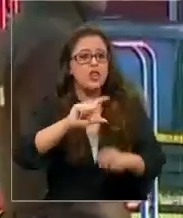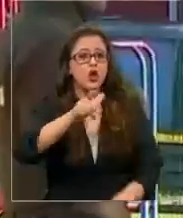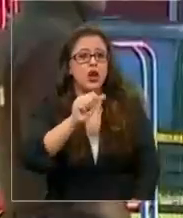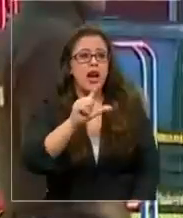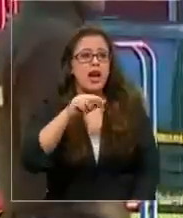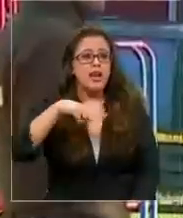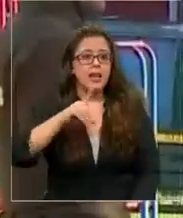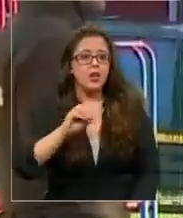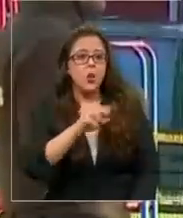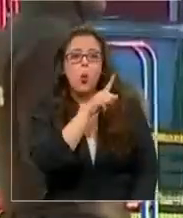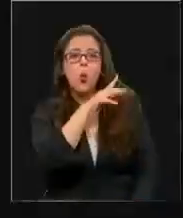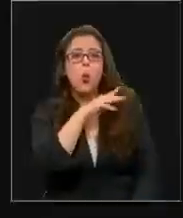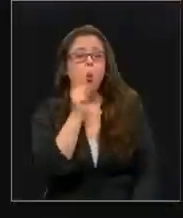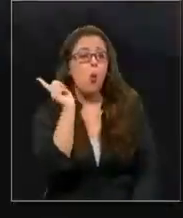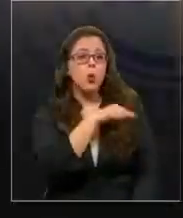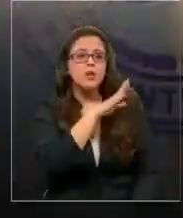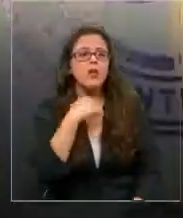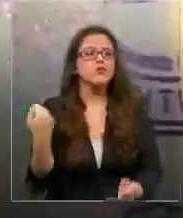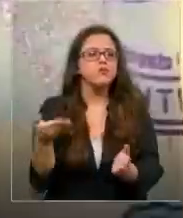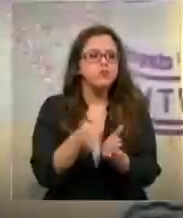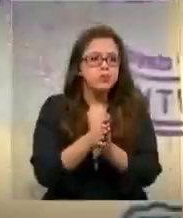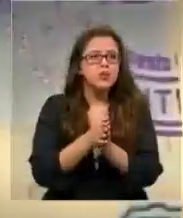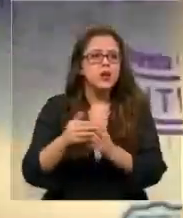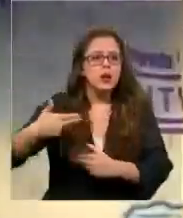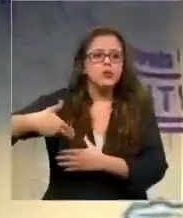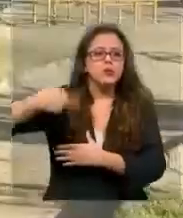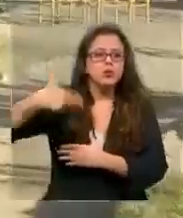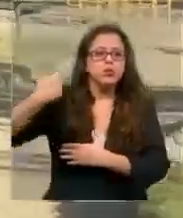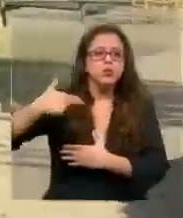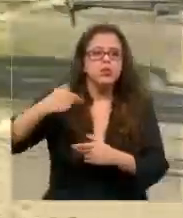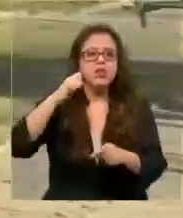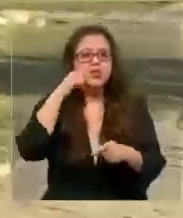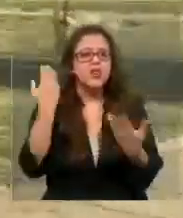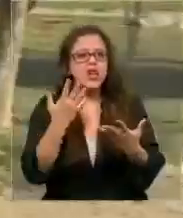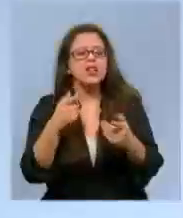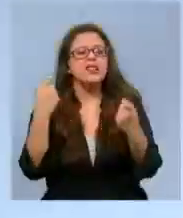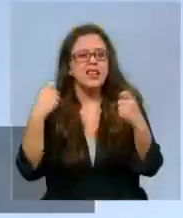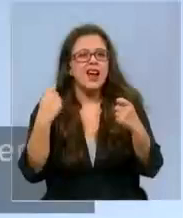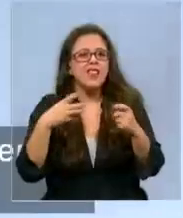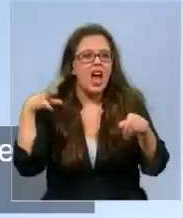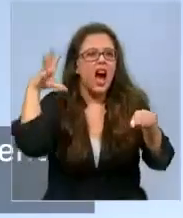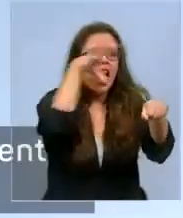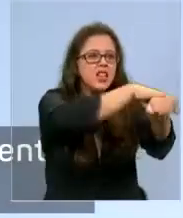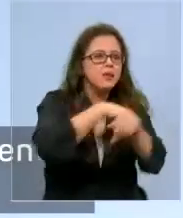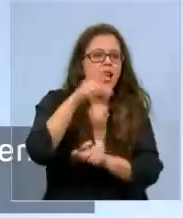de muerte en el tiroteo, que dio paso a un operativo para capturar a los responsables.